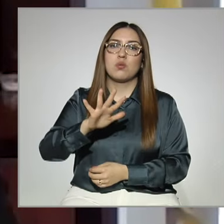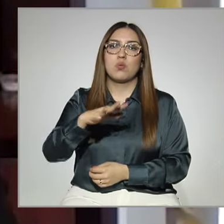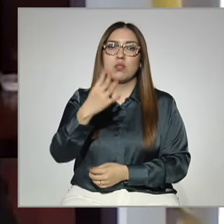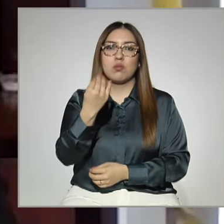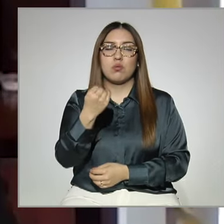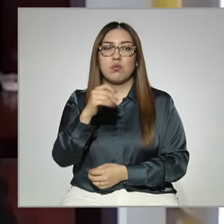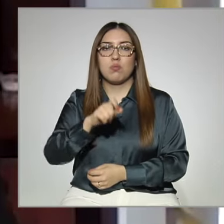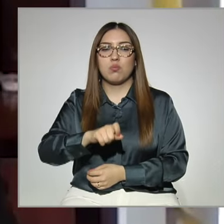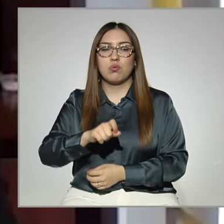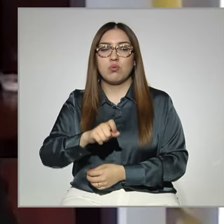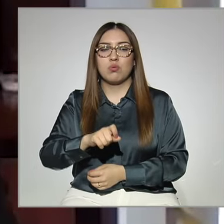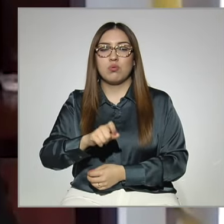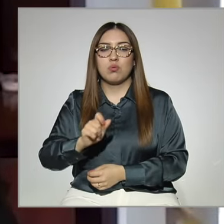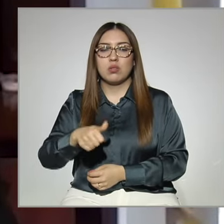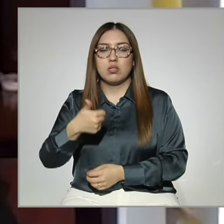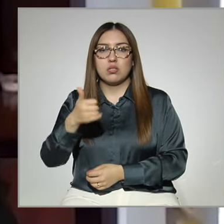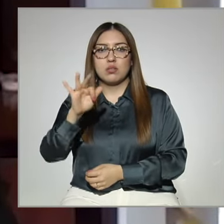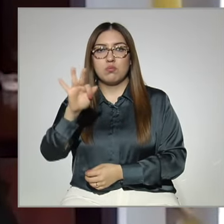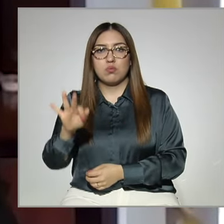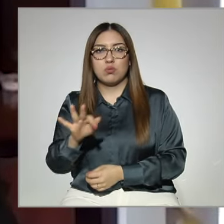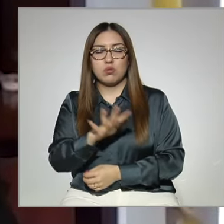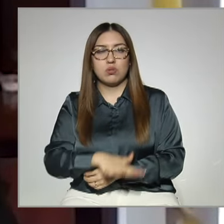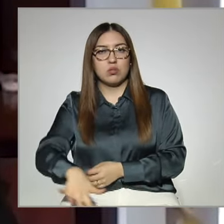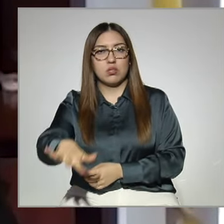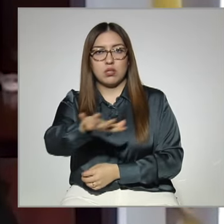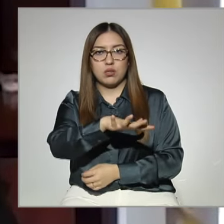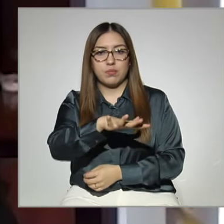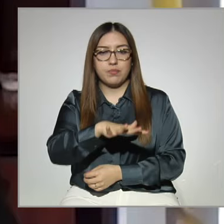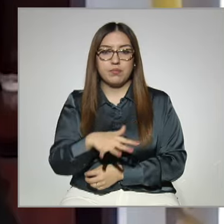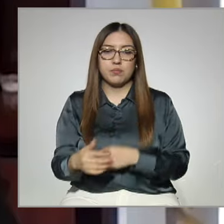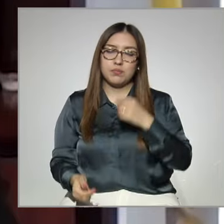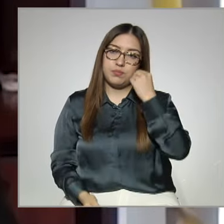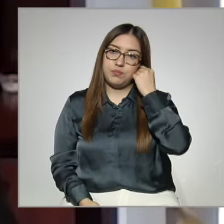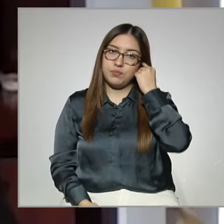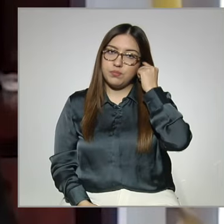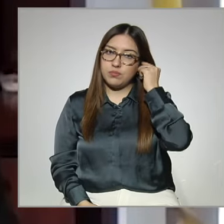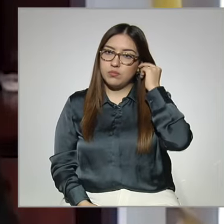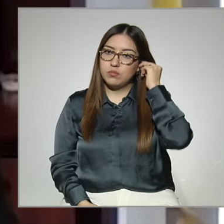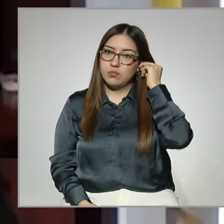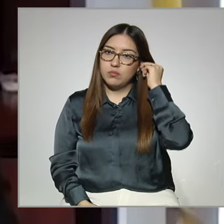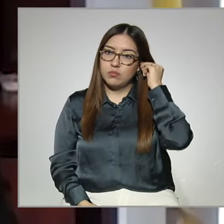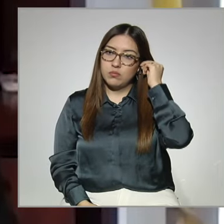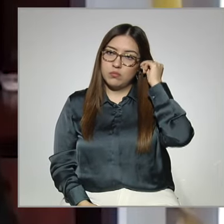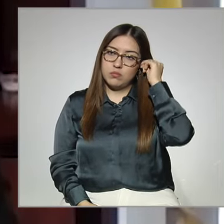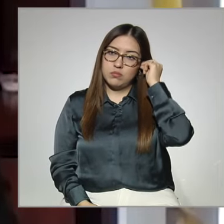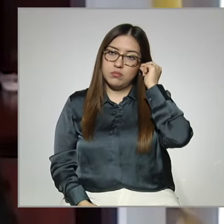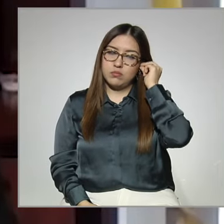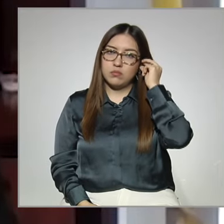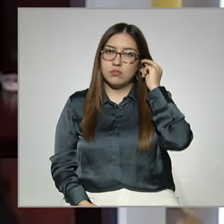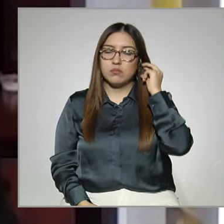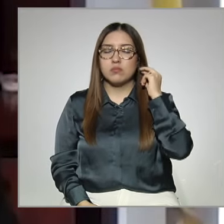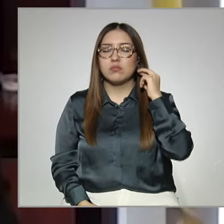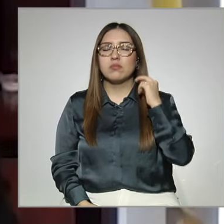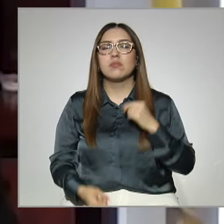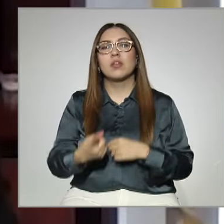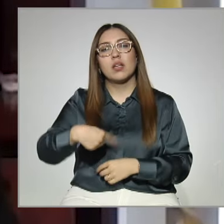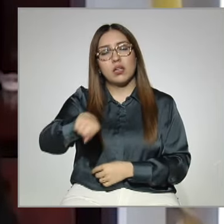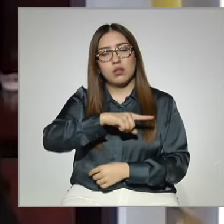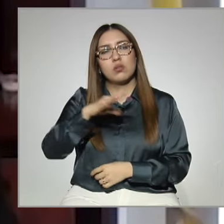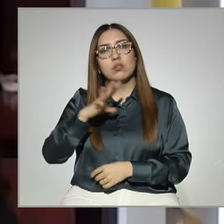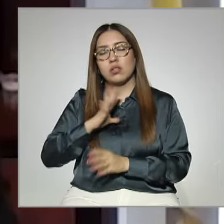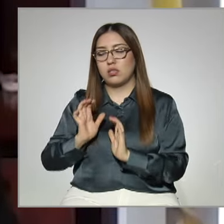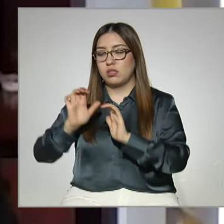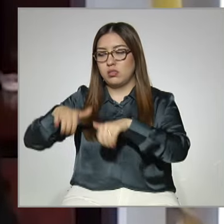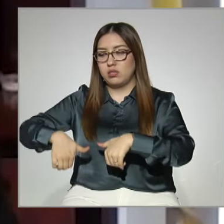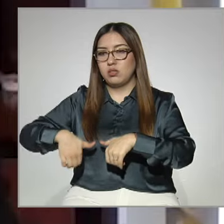.6%, 33 millones, estaban inscritos en el ciclo escolar